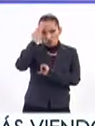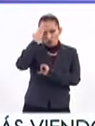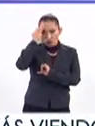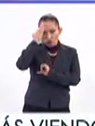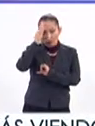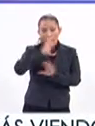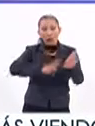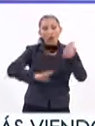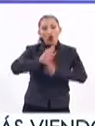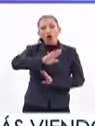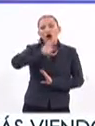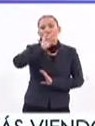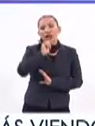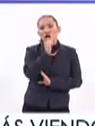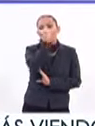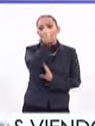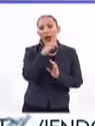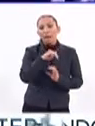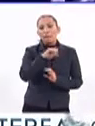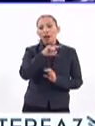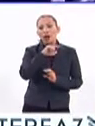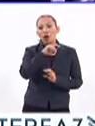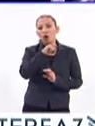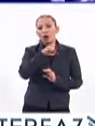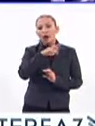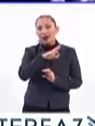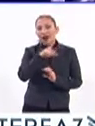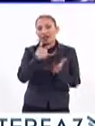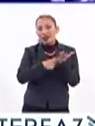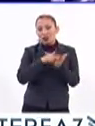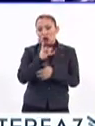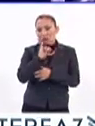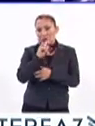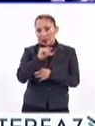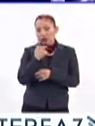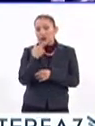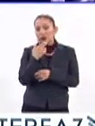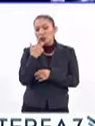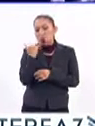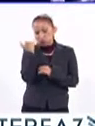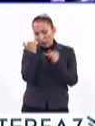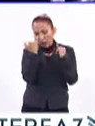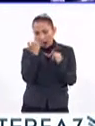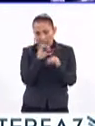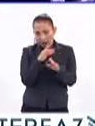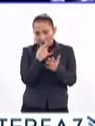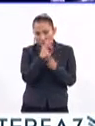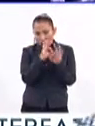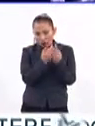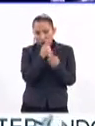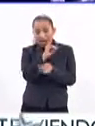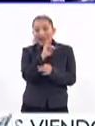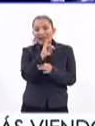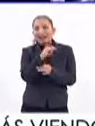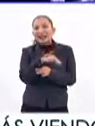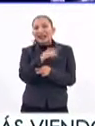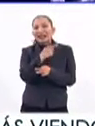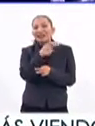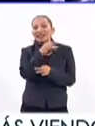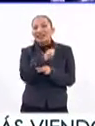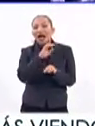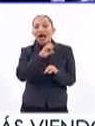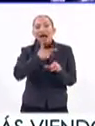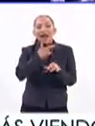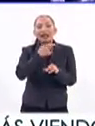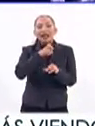es el de biotecnología molecular, en el poli. También utilizando una estrategia que es de ingeniería genética para